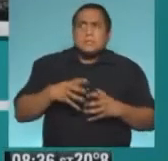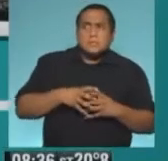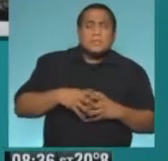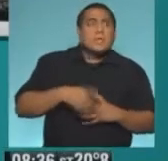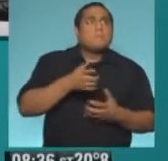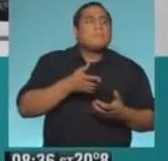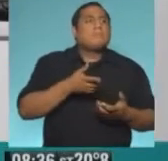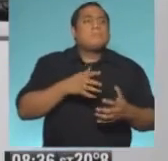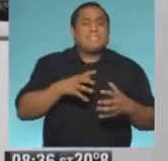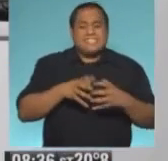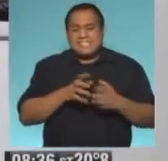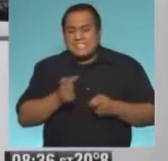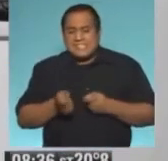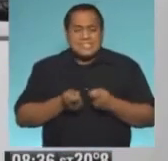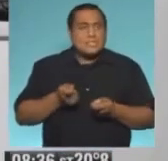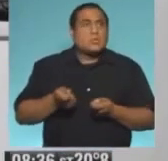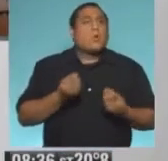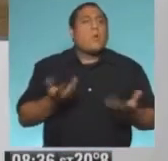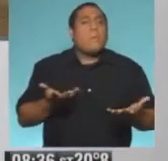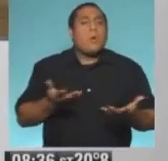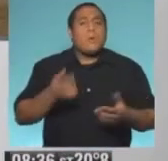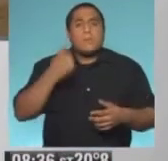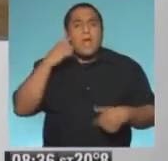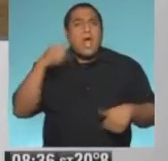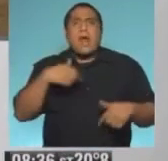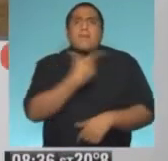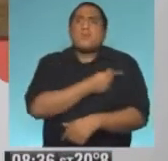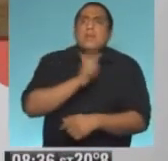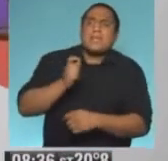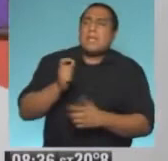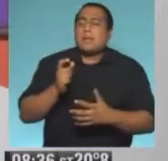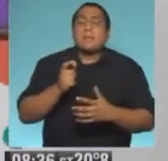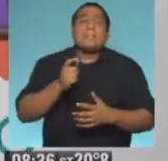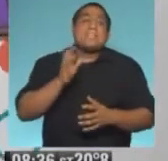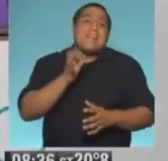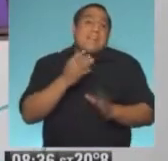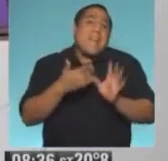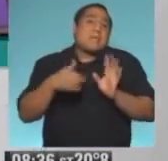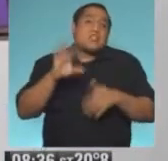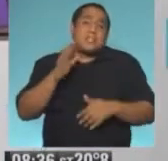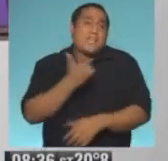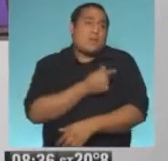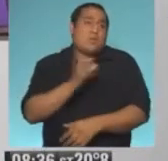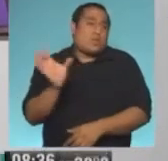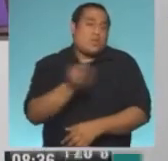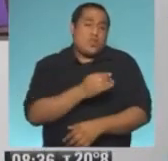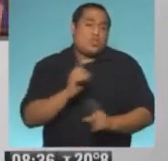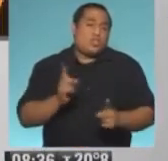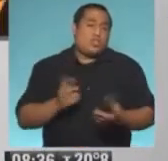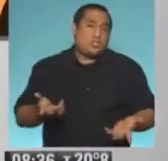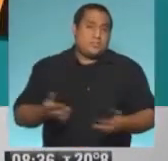ahora viene la carrera de ver quién se vacuna, sabiendo que la gran mayoría no se va a poder vacunar en la primera etapa.